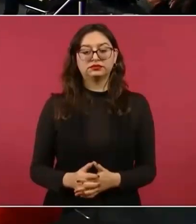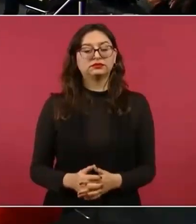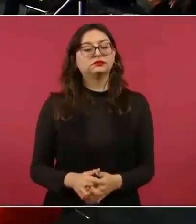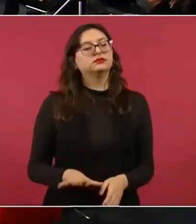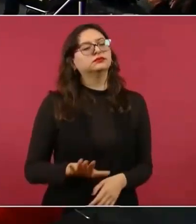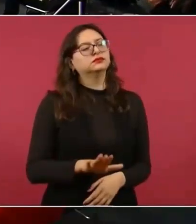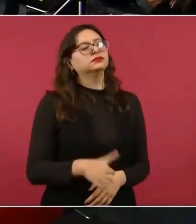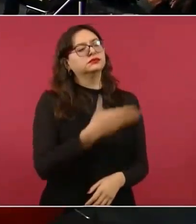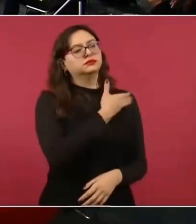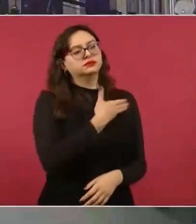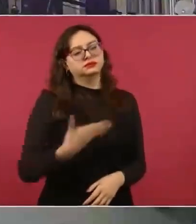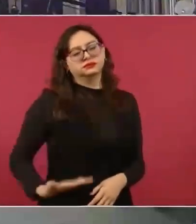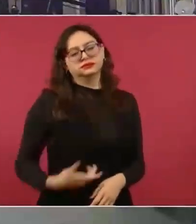Presidente, en este mismo tema, pregunto.